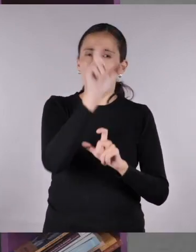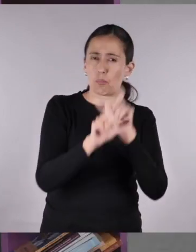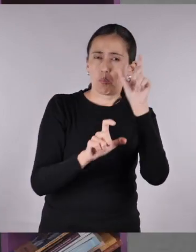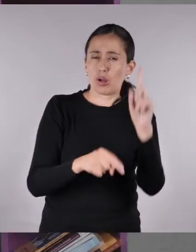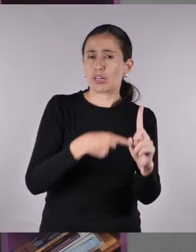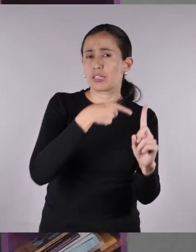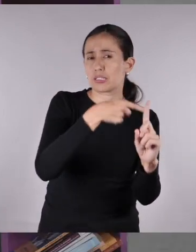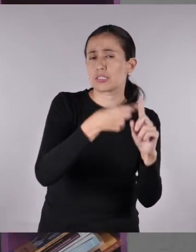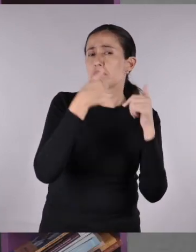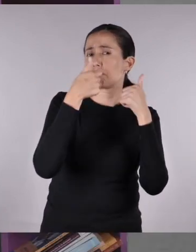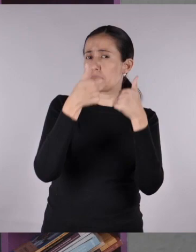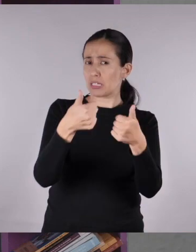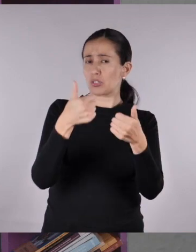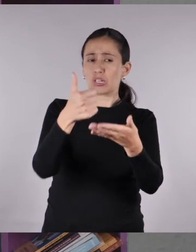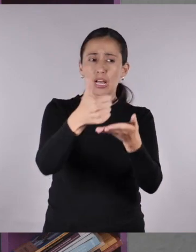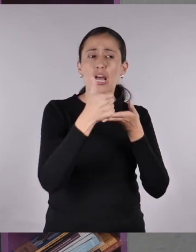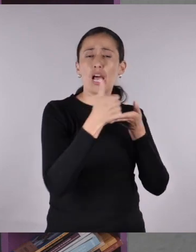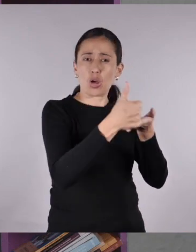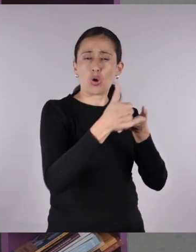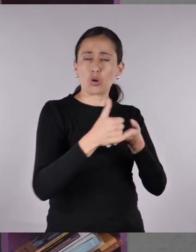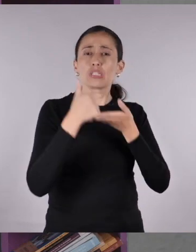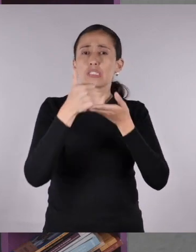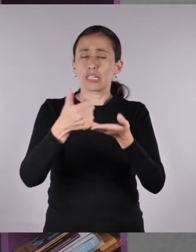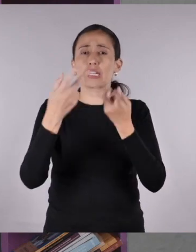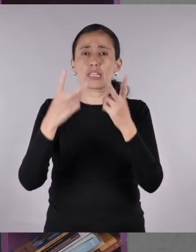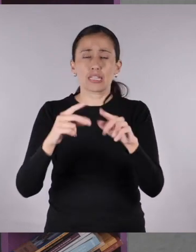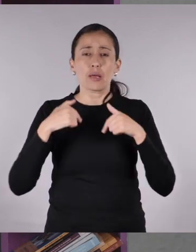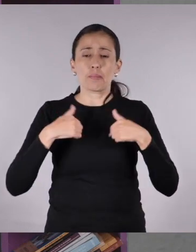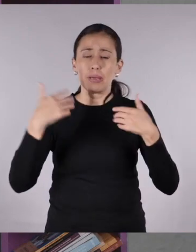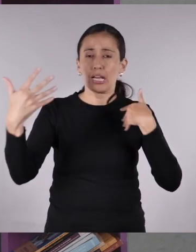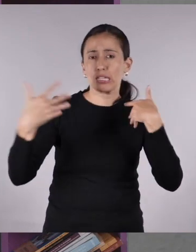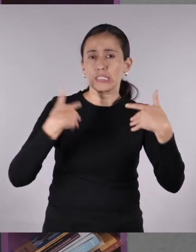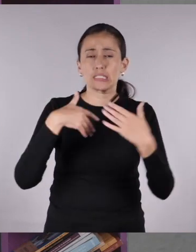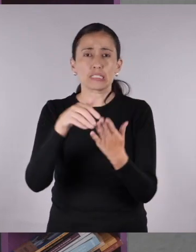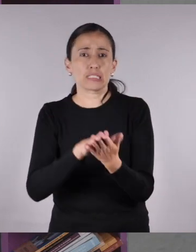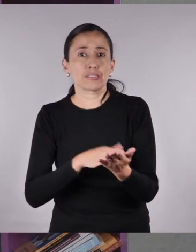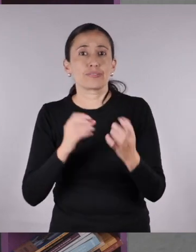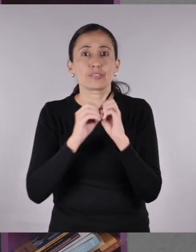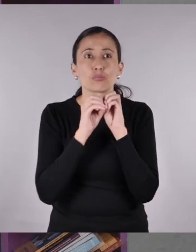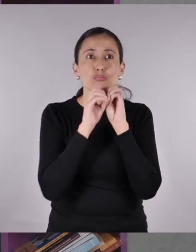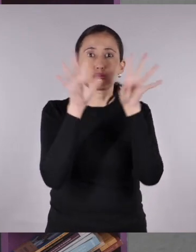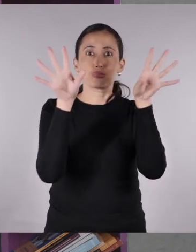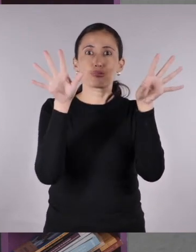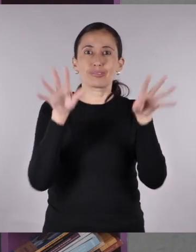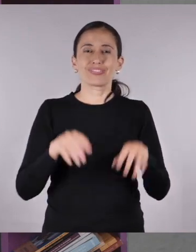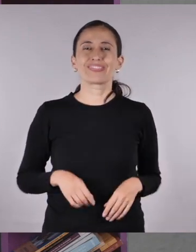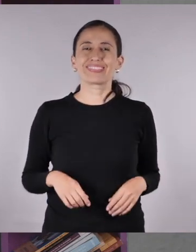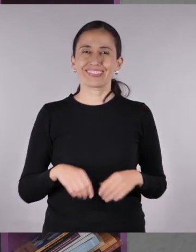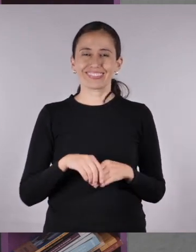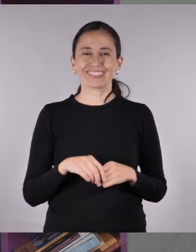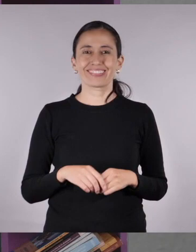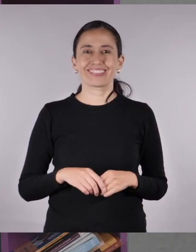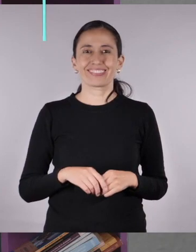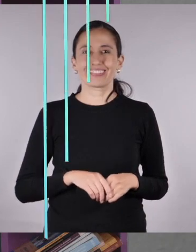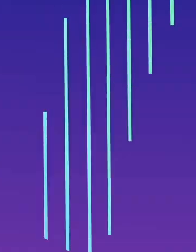Seamos buenas personas, ayudémonos entre nosotros y así ayudaremos a que el arte ecuatoriano se expanda.